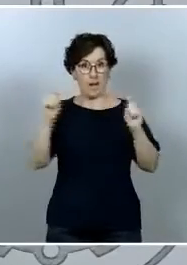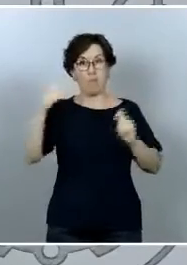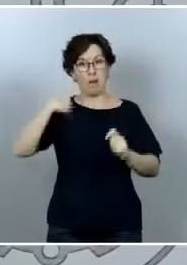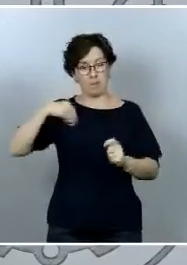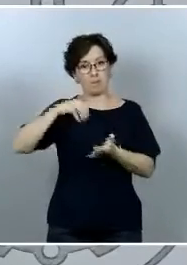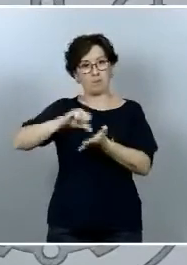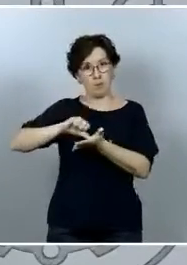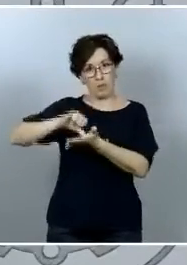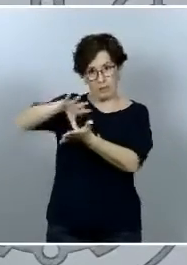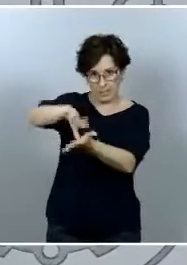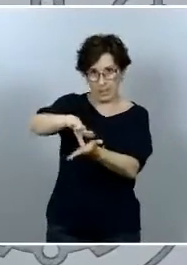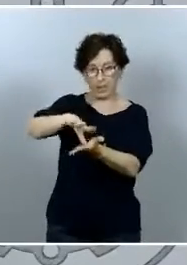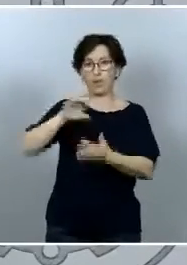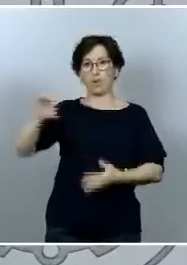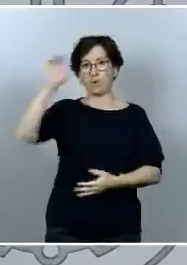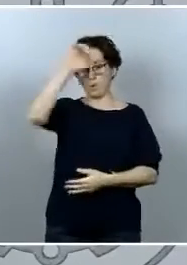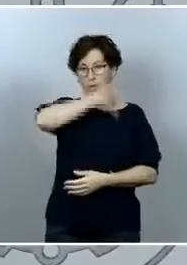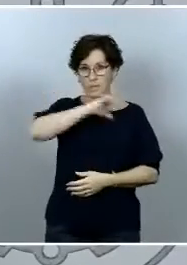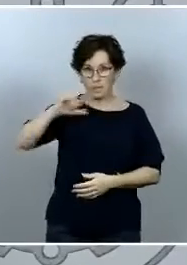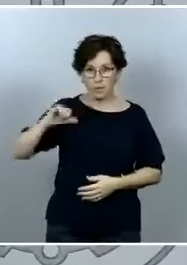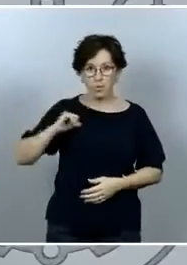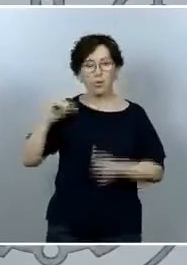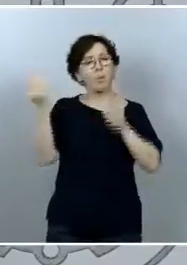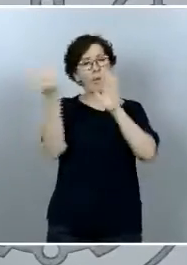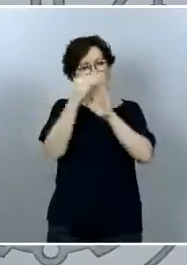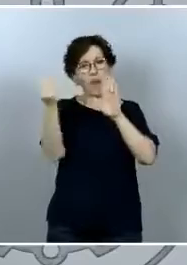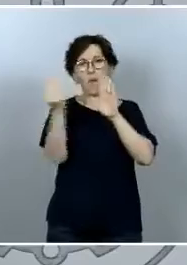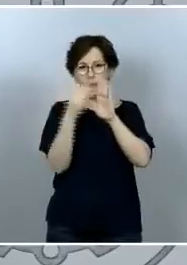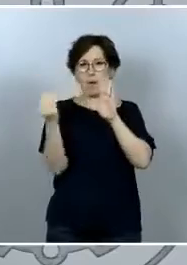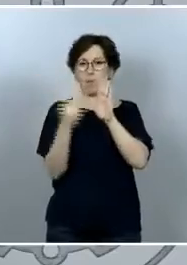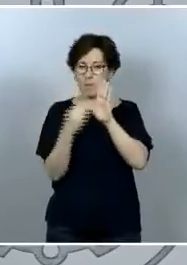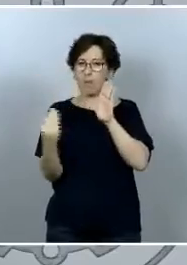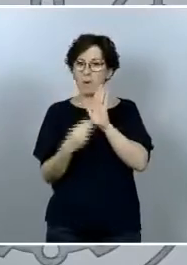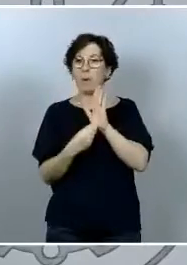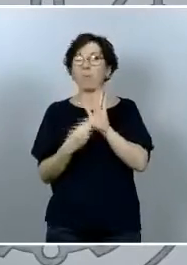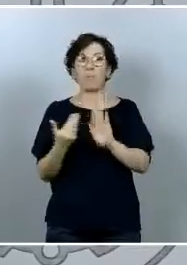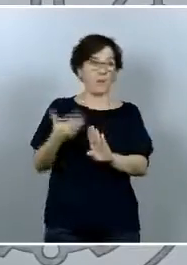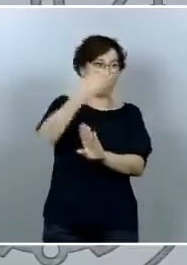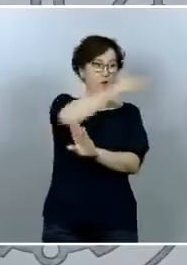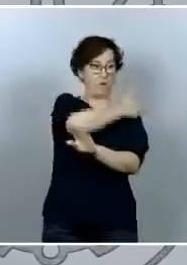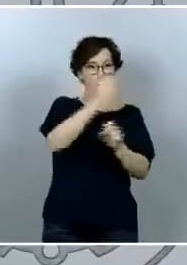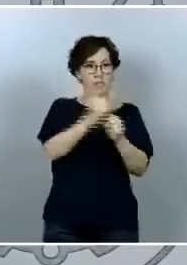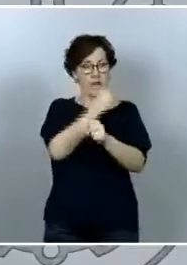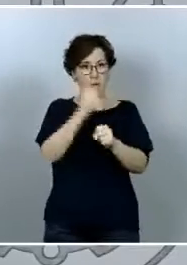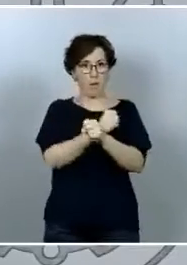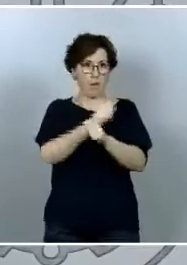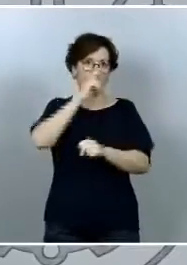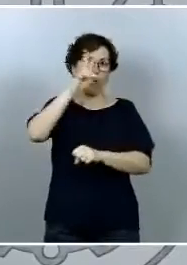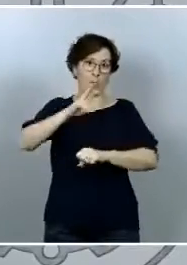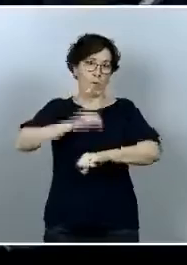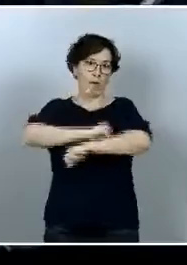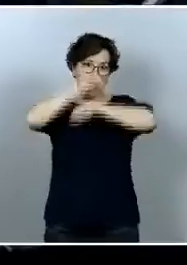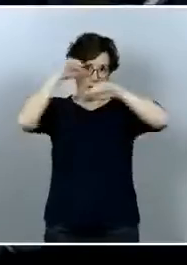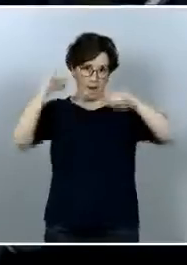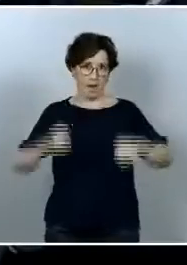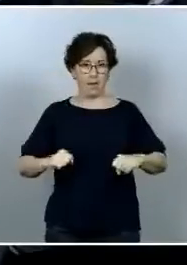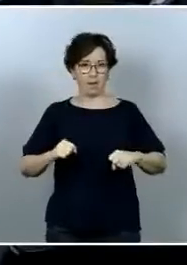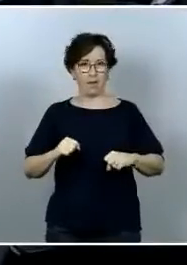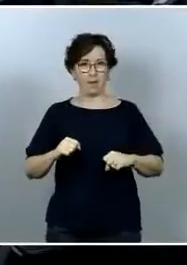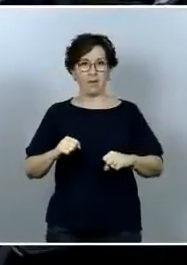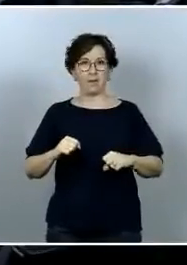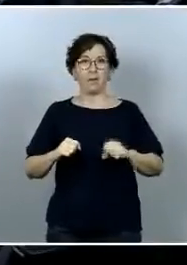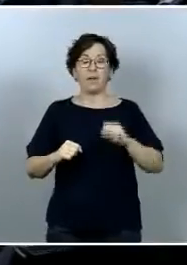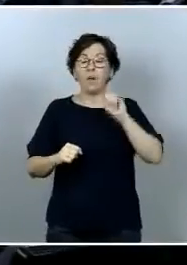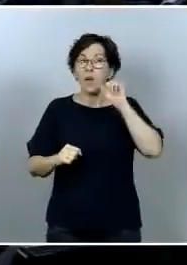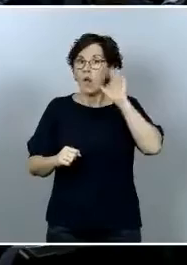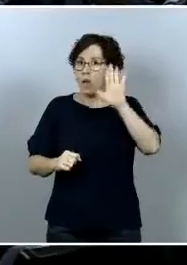autónomas pero que sirviera para consolidar el trabajo realizado durante este periodo lo que nadie se explica yo creo